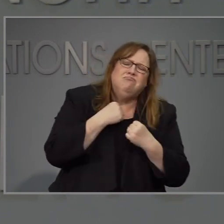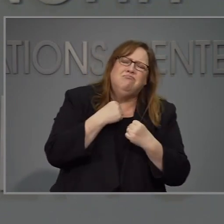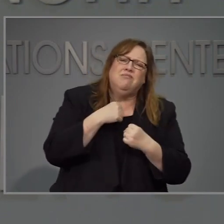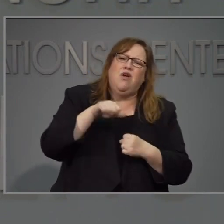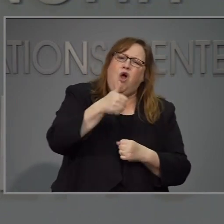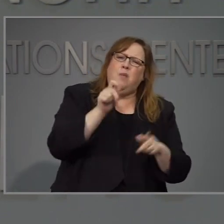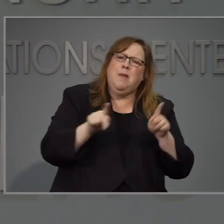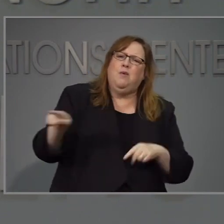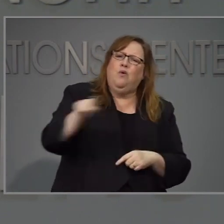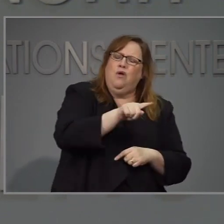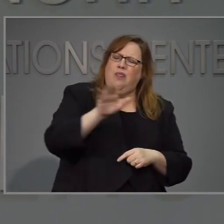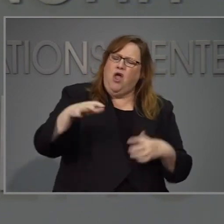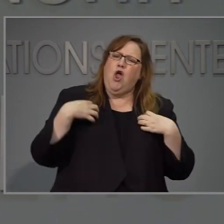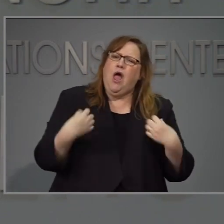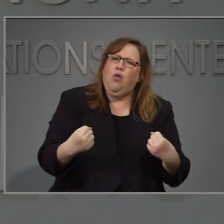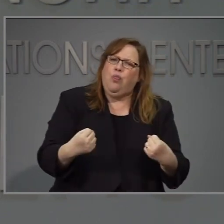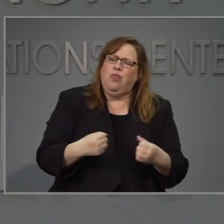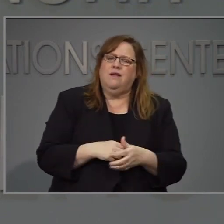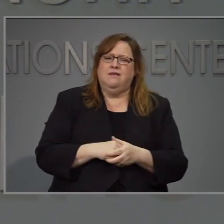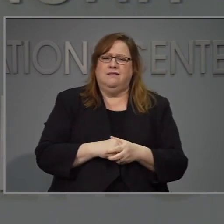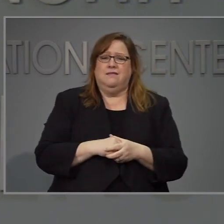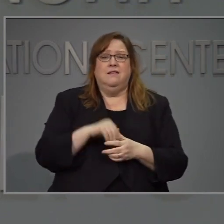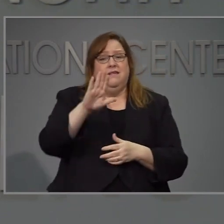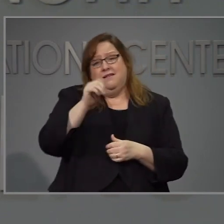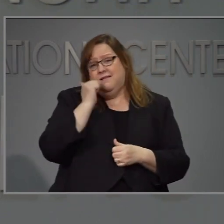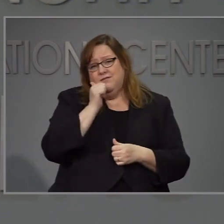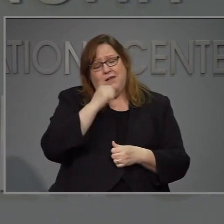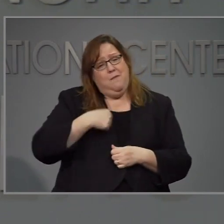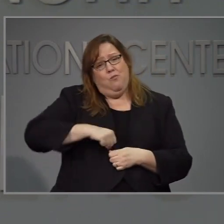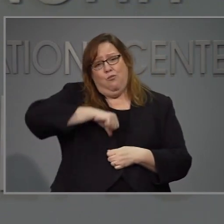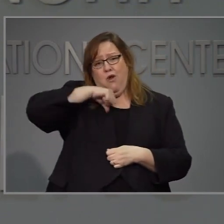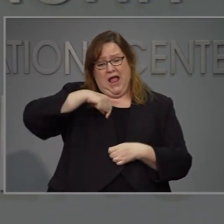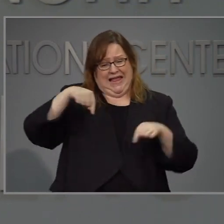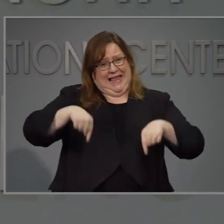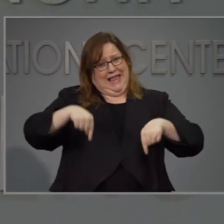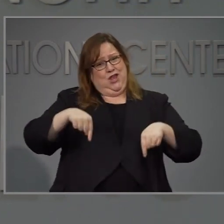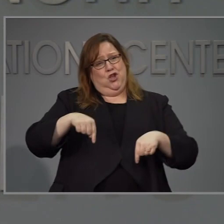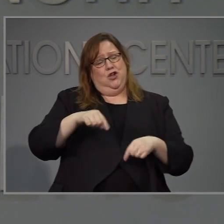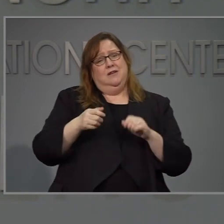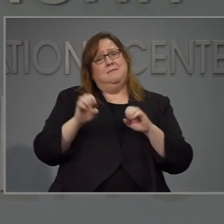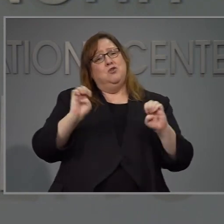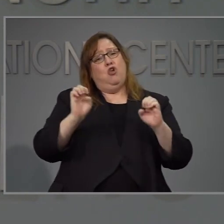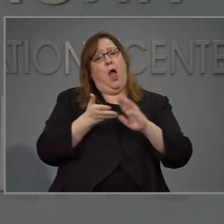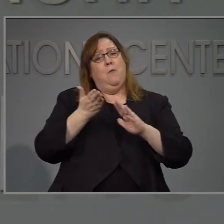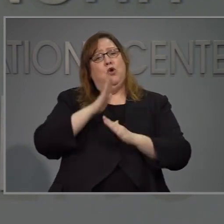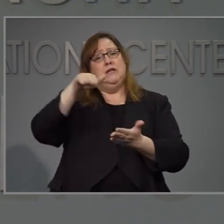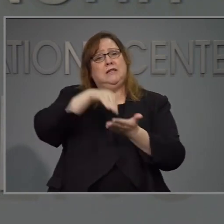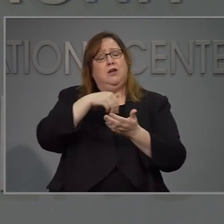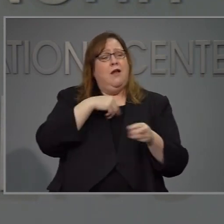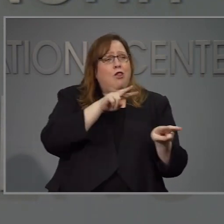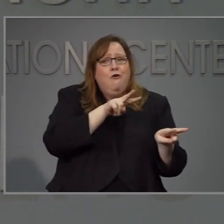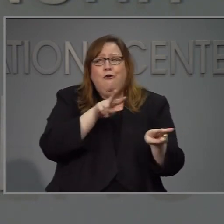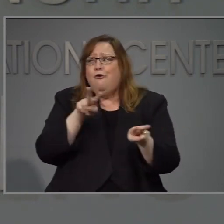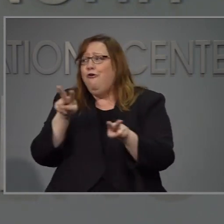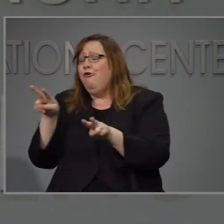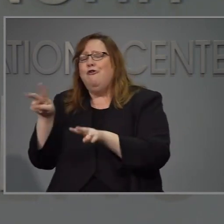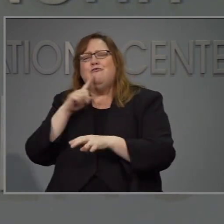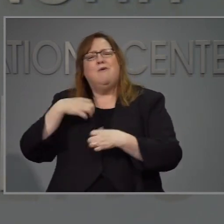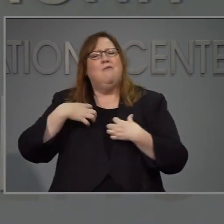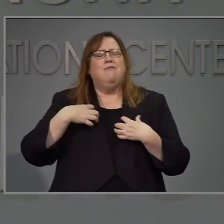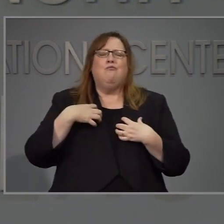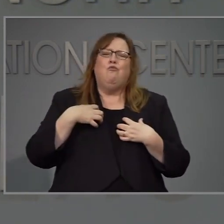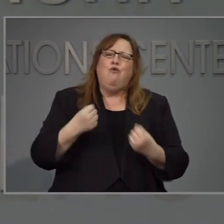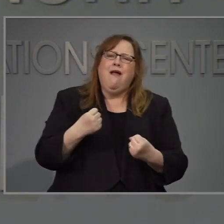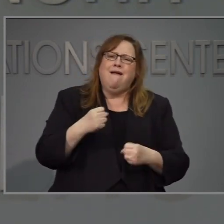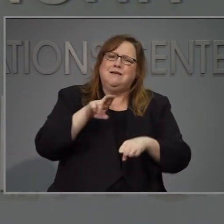que a usted le interesa la salud de los demás y estoy tan orgulloso todos los días aquí en el centro de operaciones de emergencia. cuando veo a